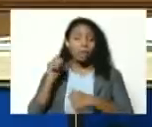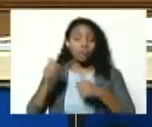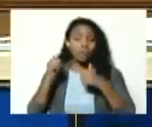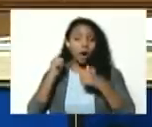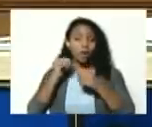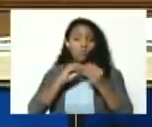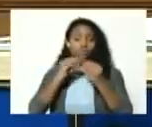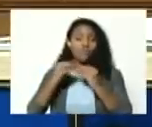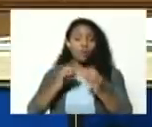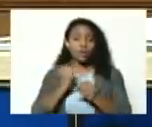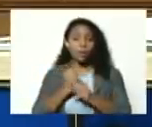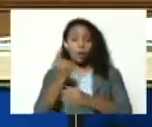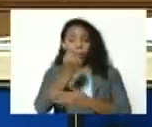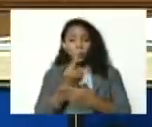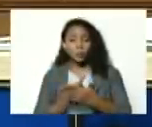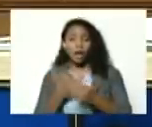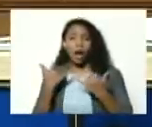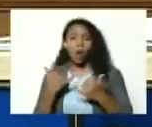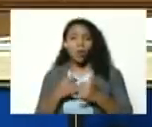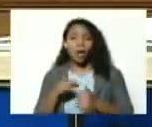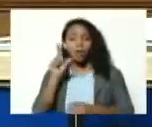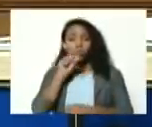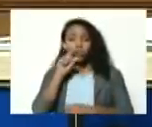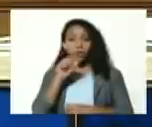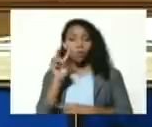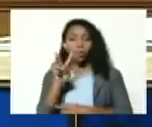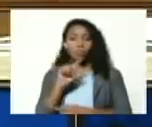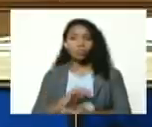tremendo diagramador ahora son tuiteros los dos